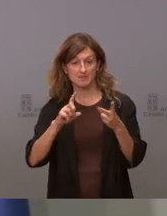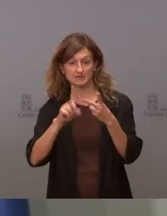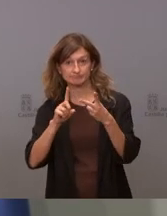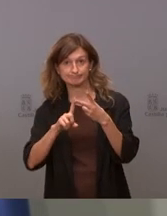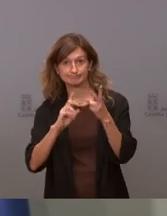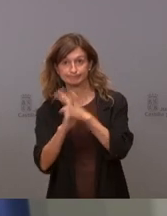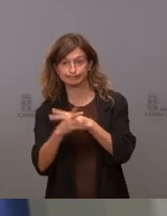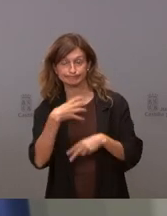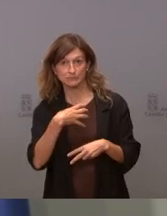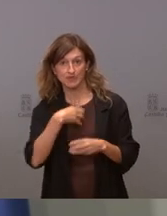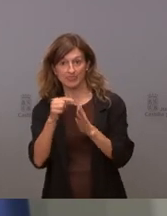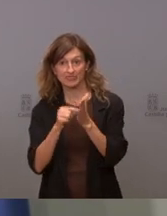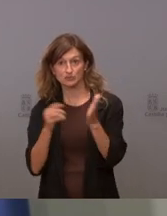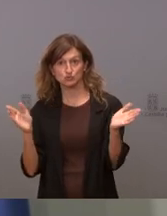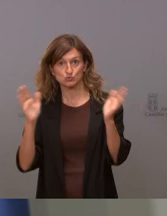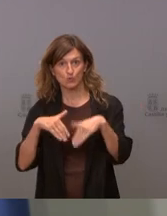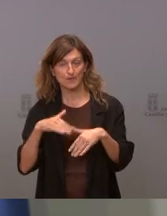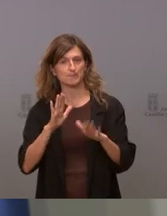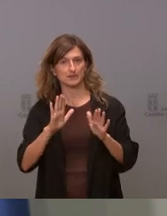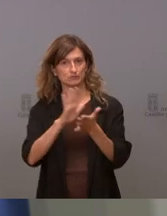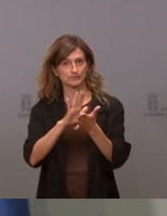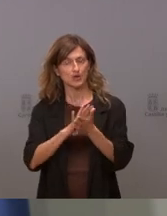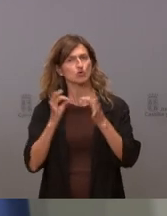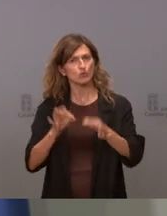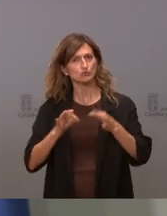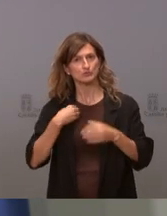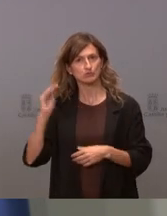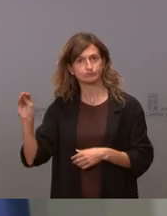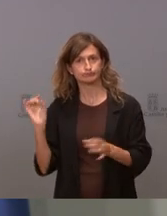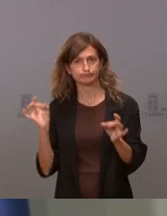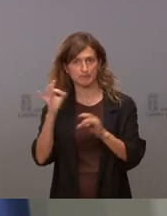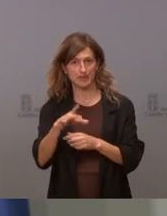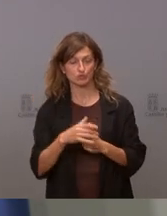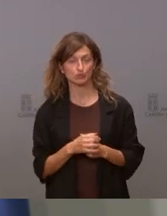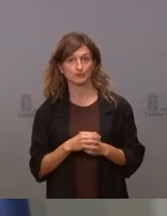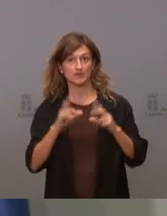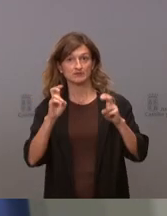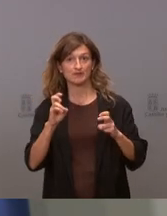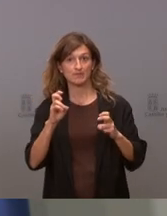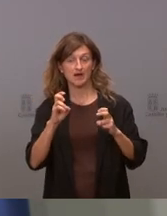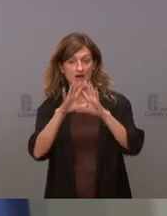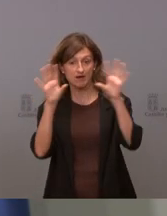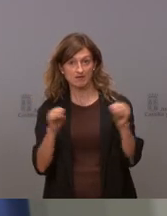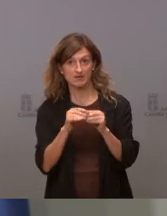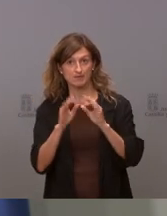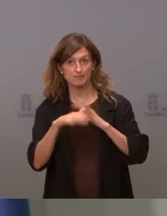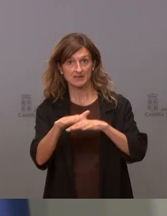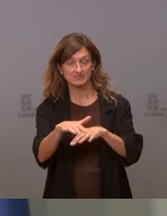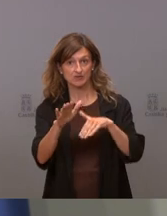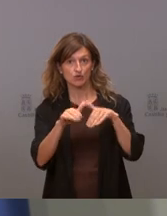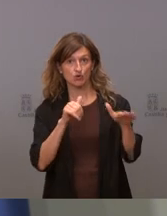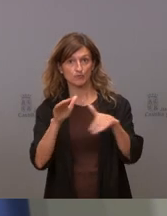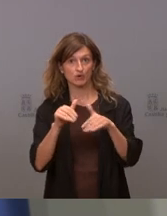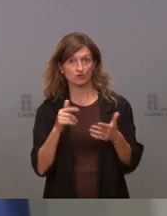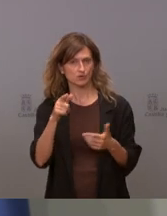pregunta porque no tengo aquí los datos pero como siempre se lo haremos llegar sobre qué valoración hago de una convocatoria y una manifestación los ciudadanos